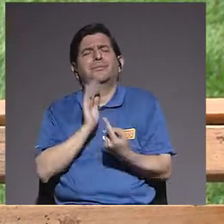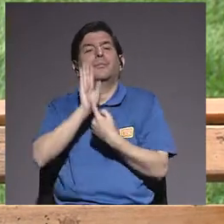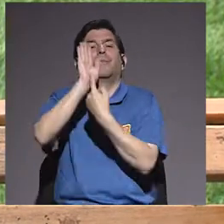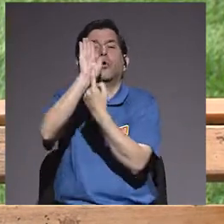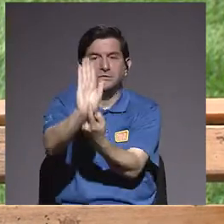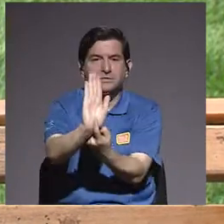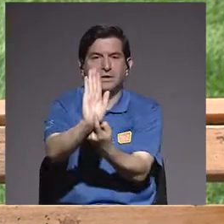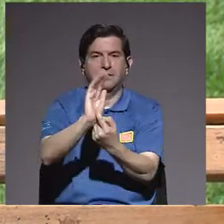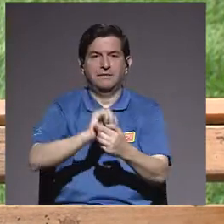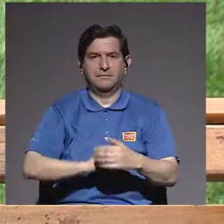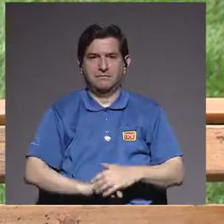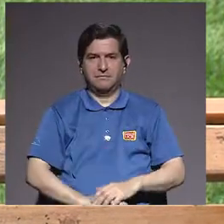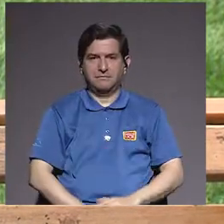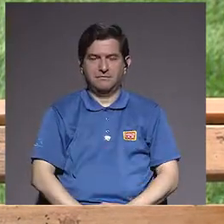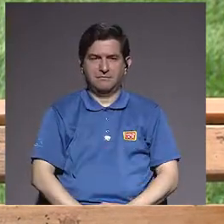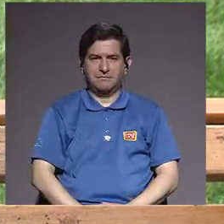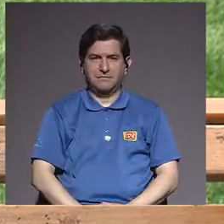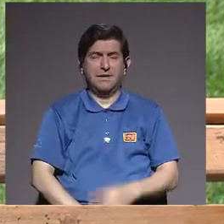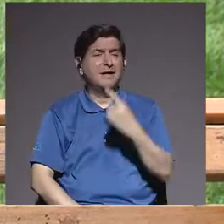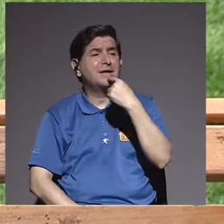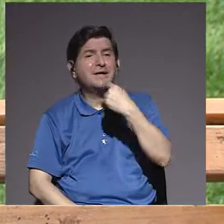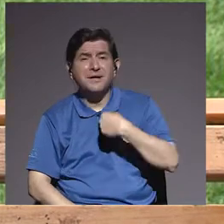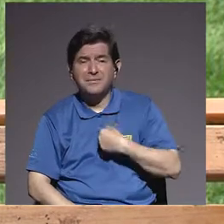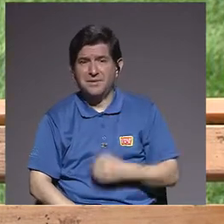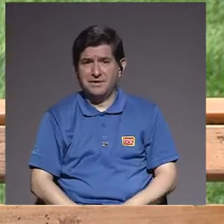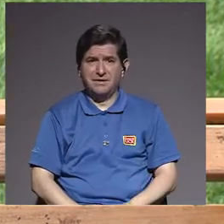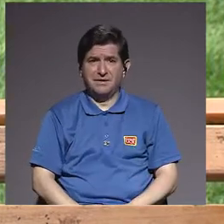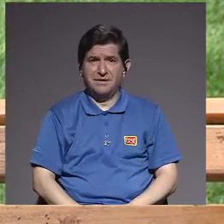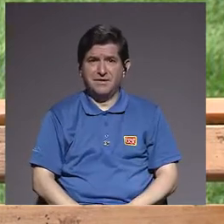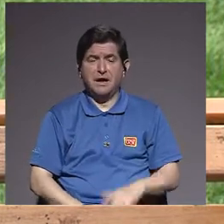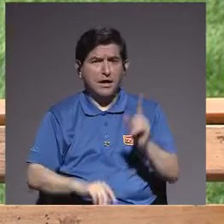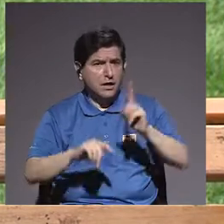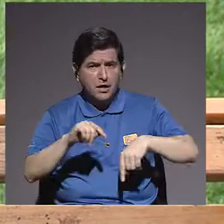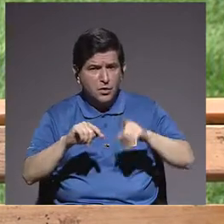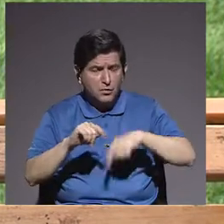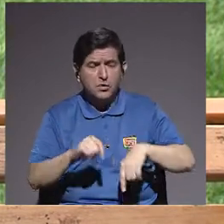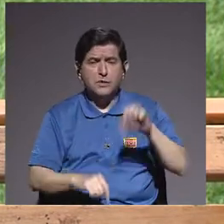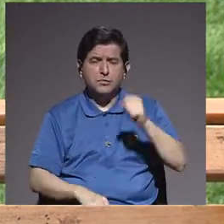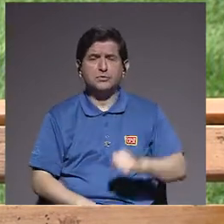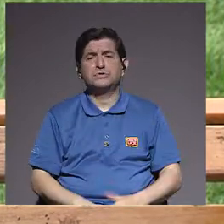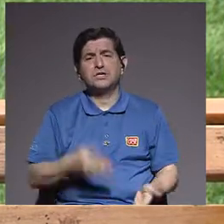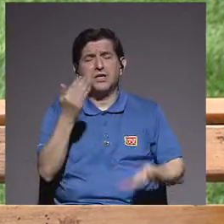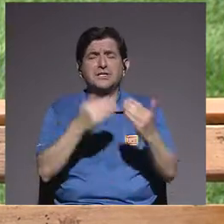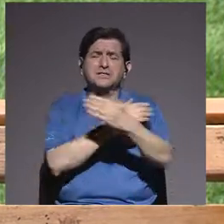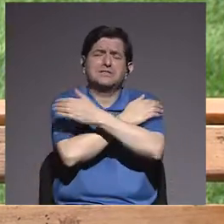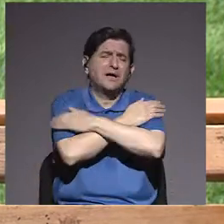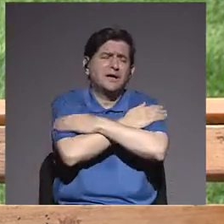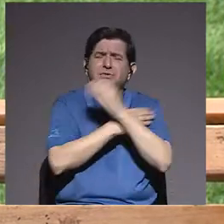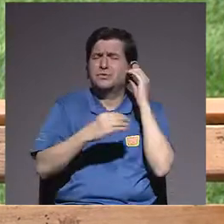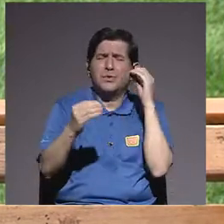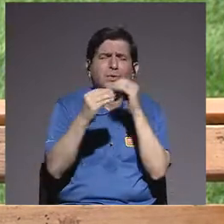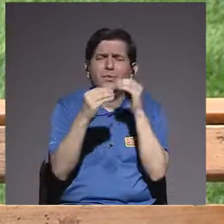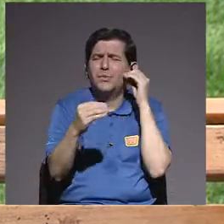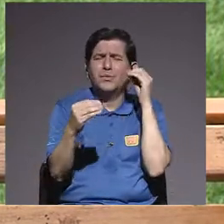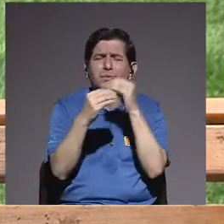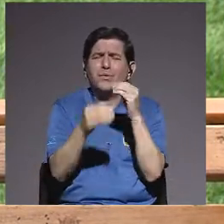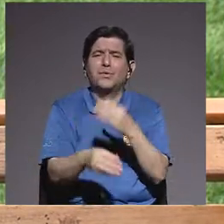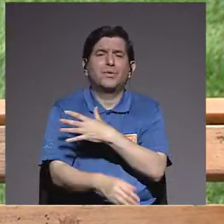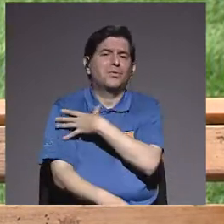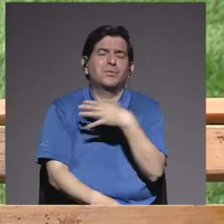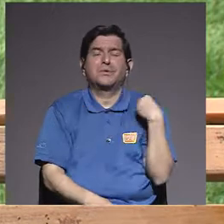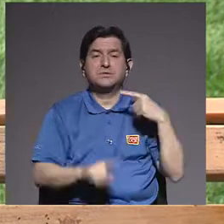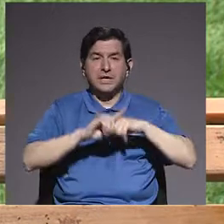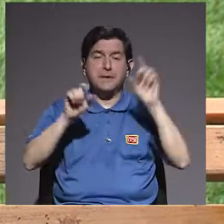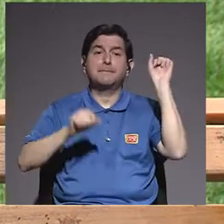demostrárselo. Que me digan que no podemos, sí, es cierto, no podemos abrazarlos y besarlos como nos